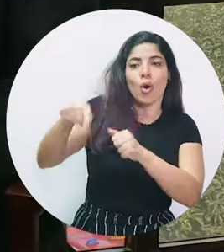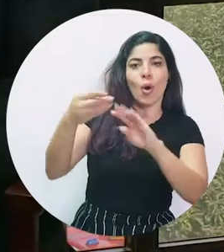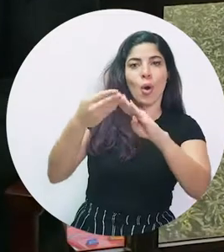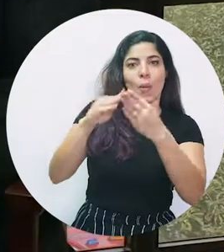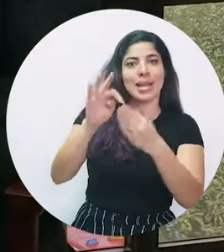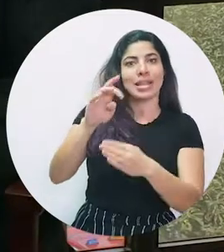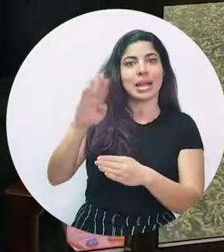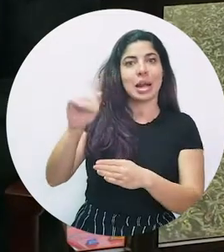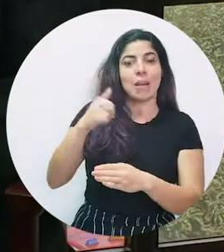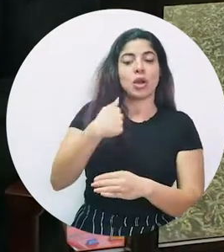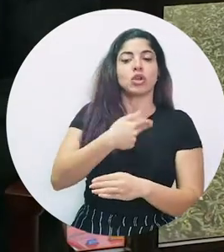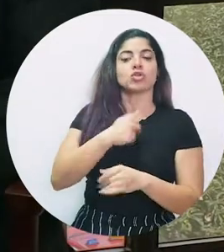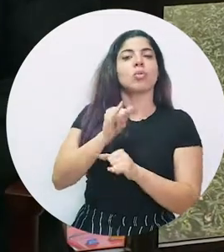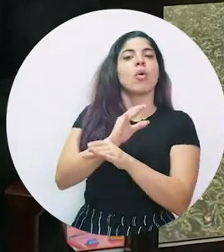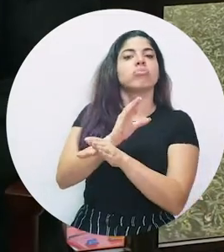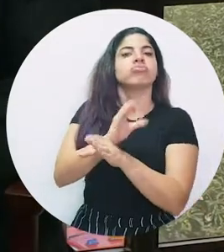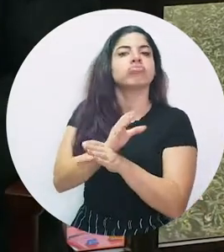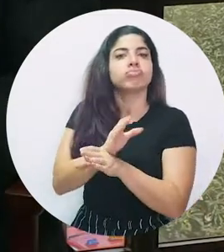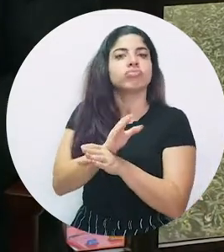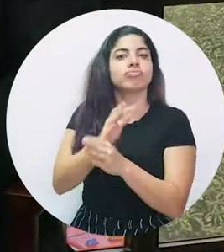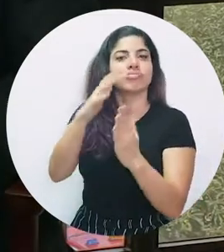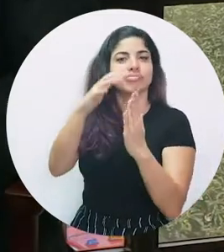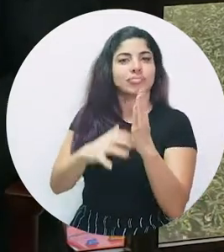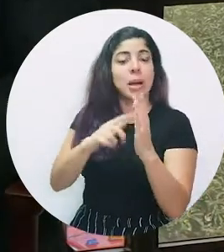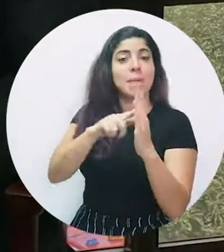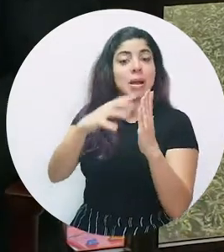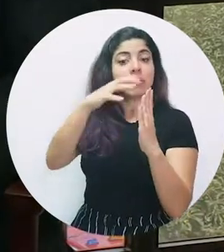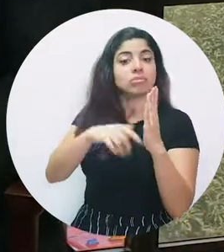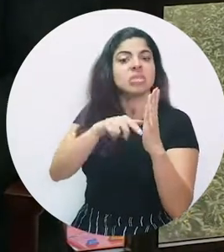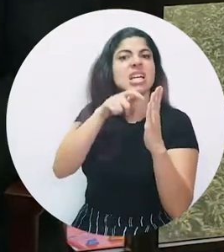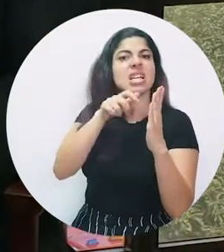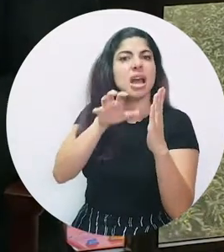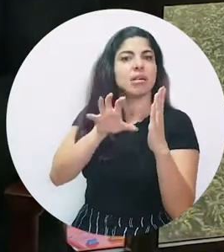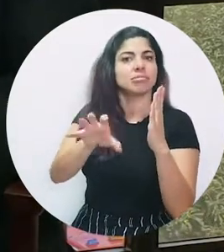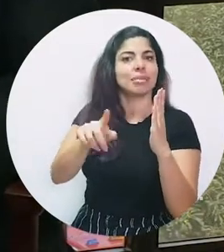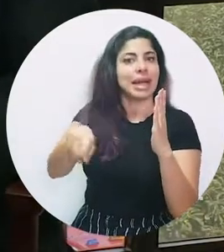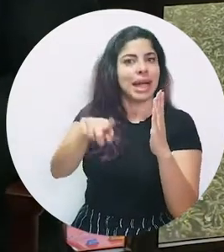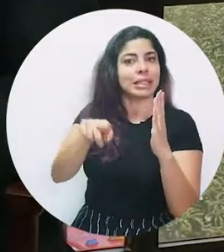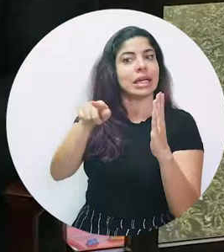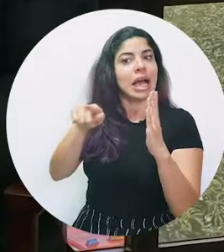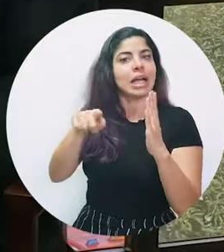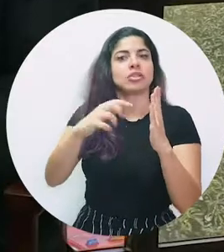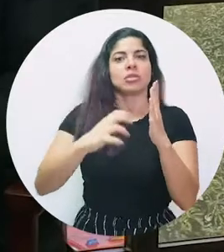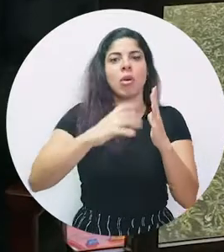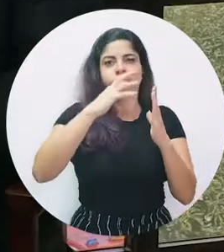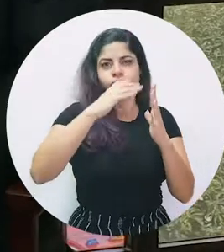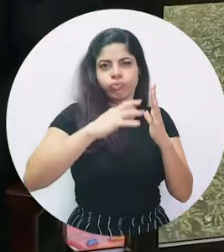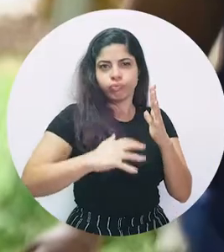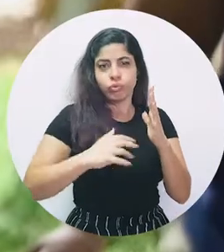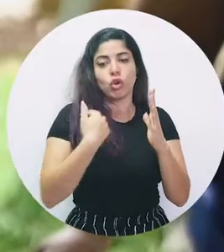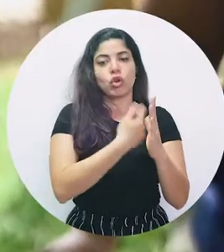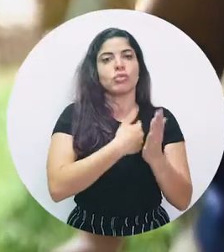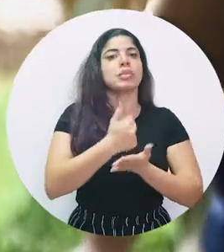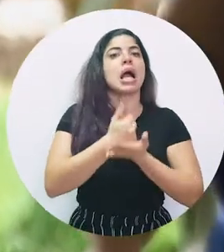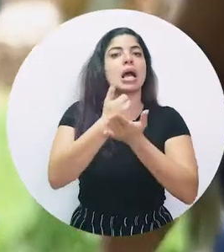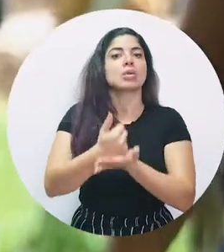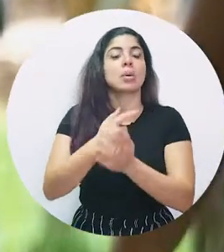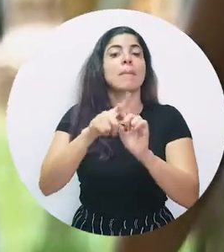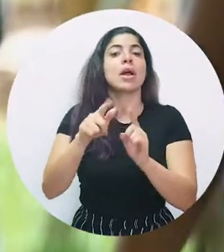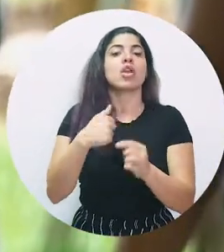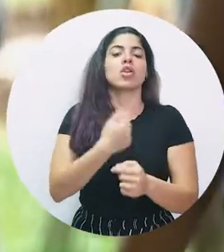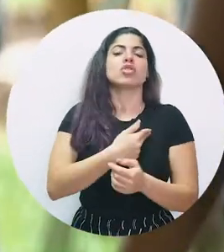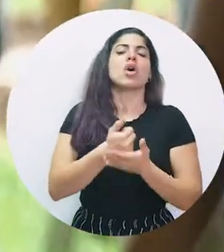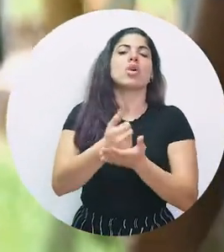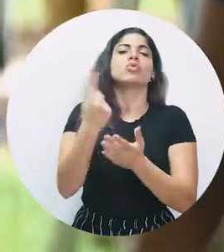custodios de la base de datos, pero la base de datos es de ellos, ellos la construyeron con nuestra ayuda, pero con una ayuda